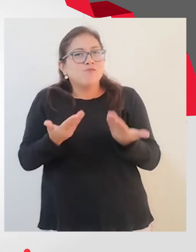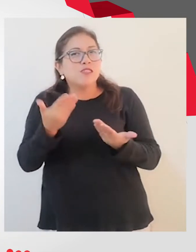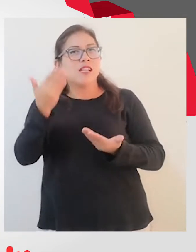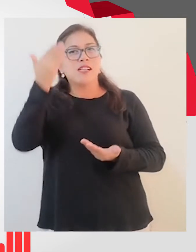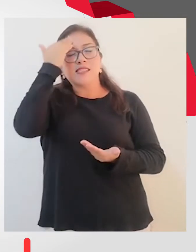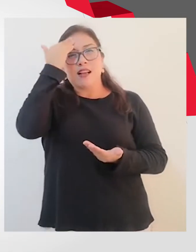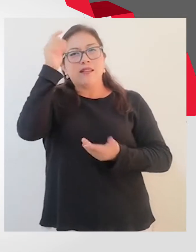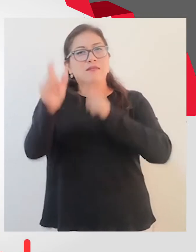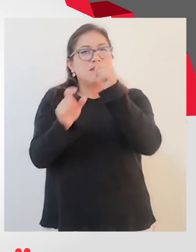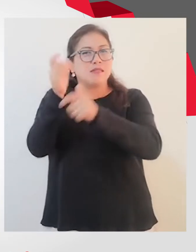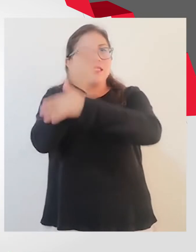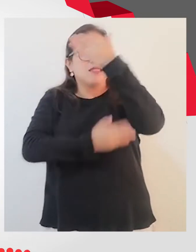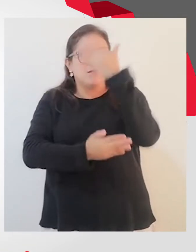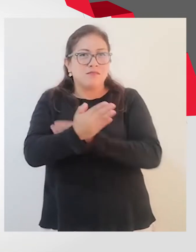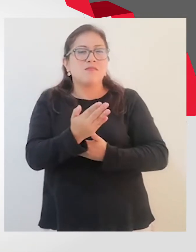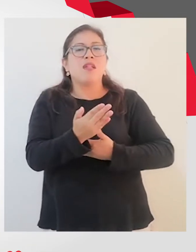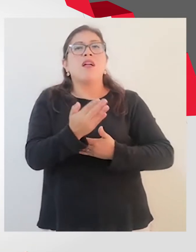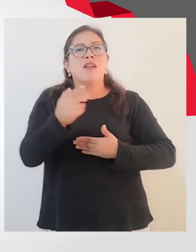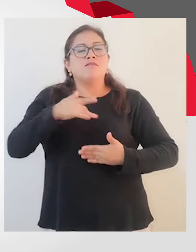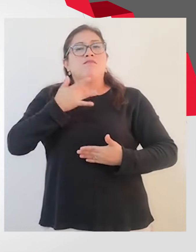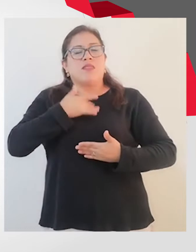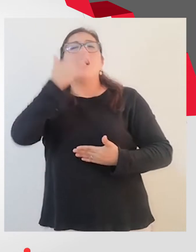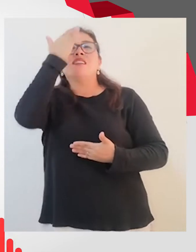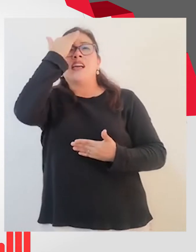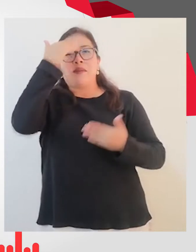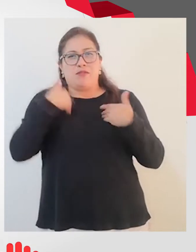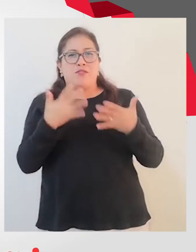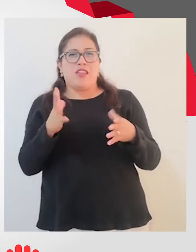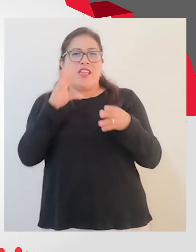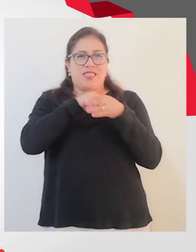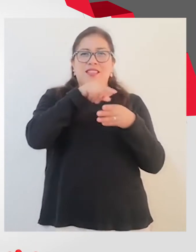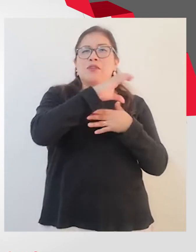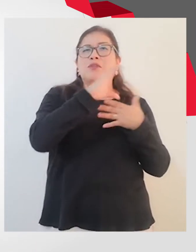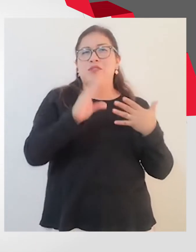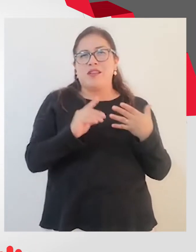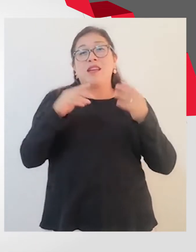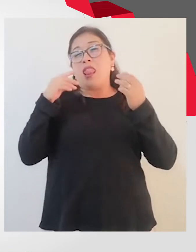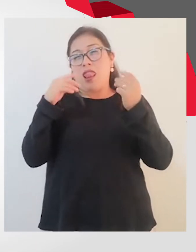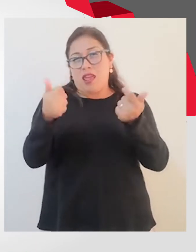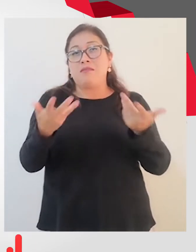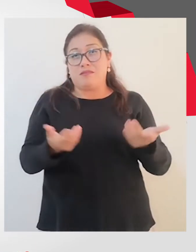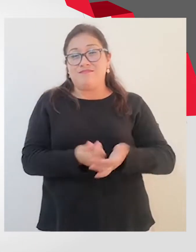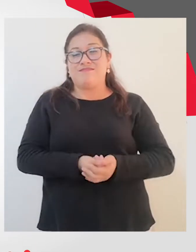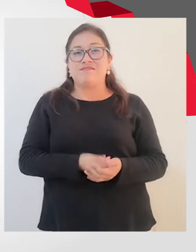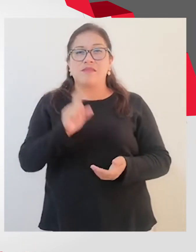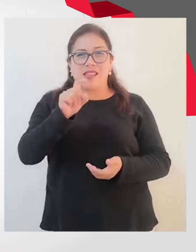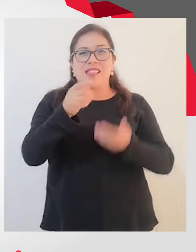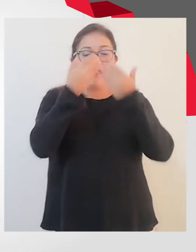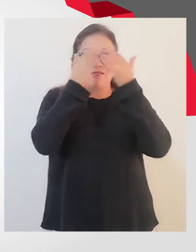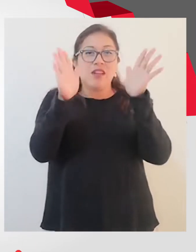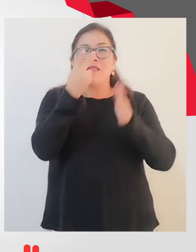puedan ser carnetizadas muchísimo más rápido. Hay que tomar en cuenta las